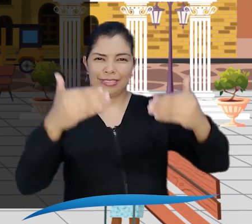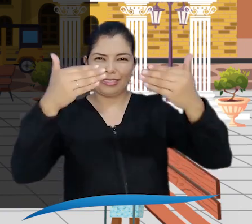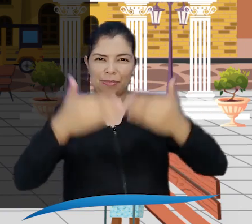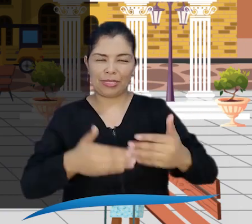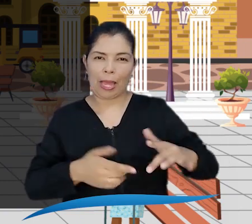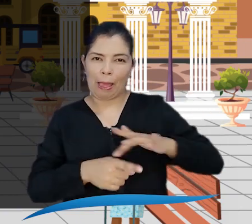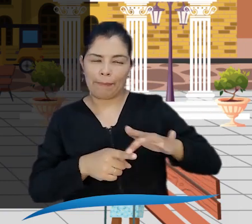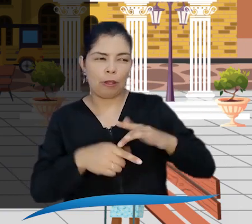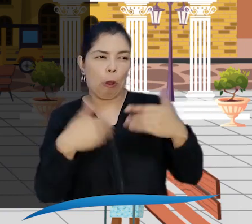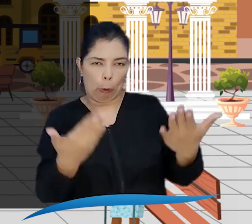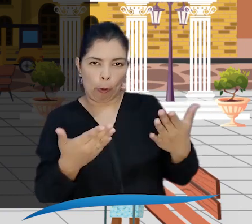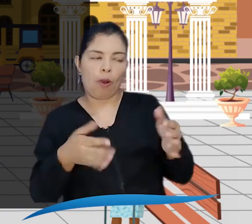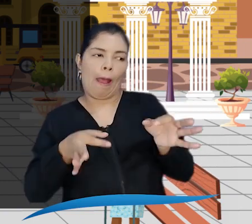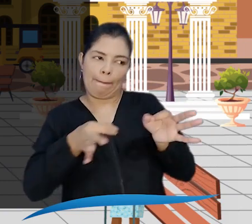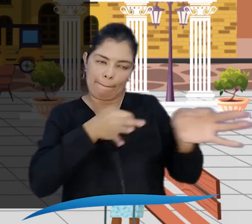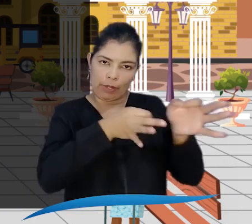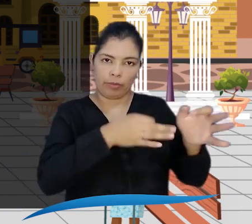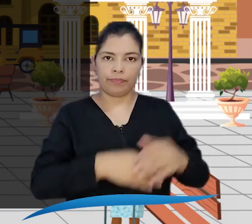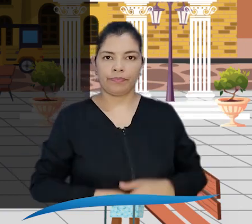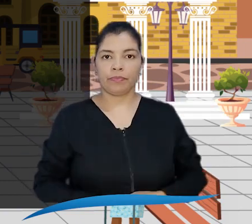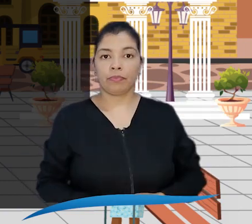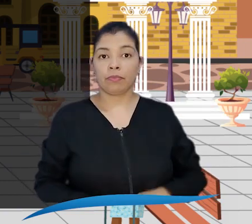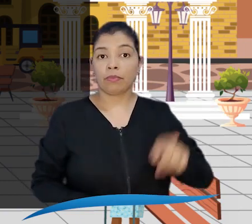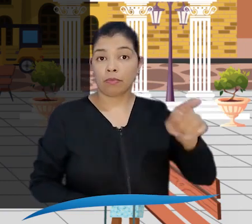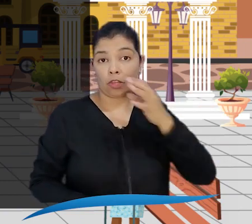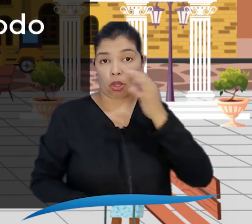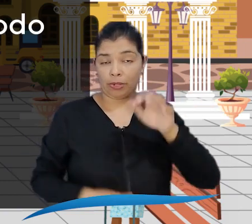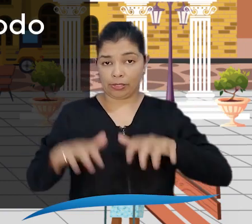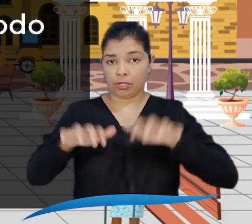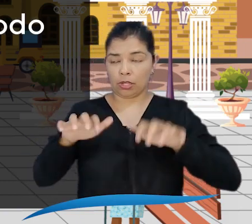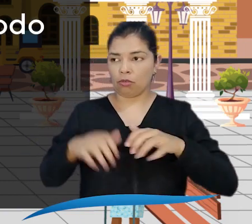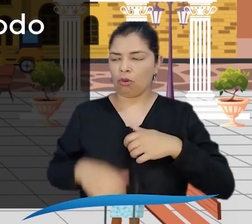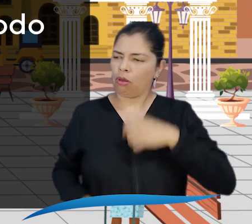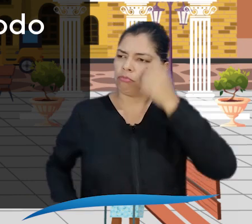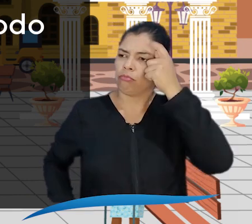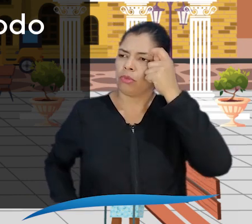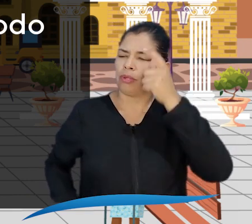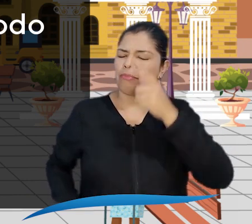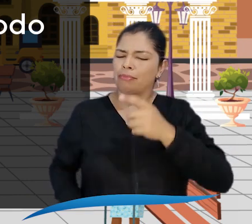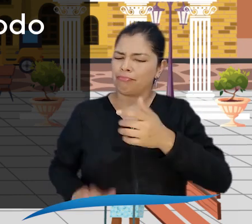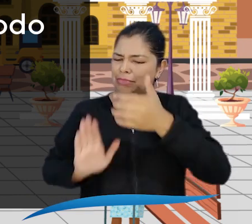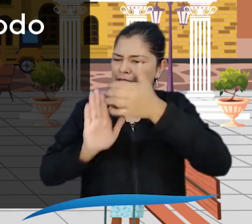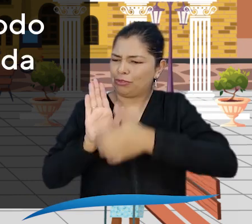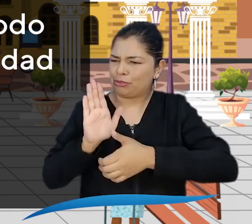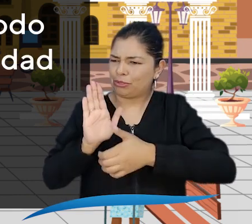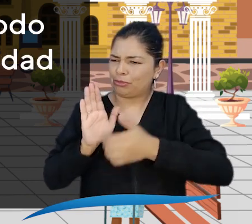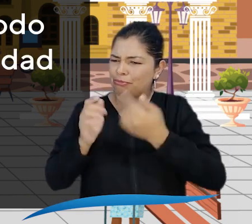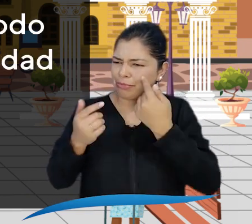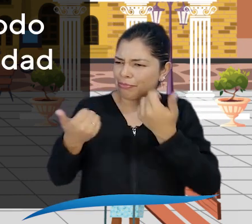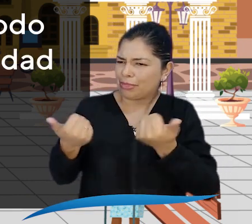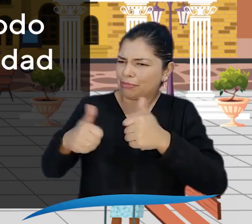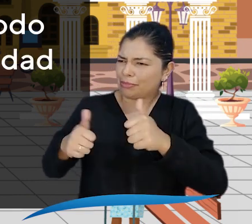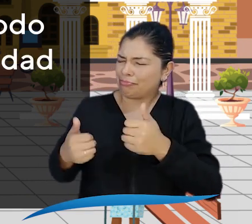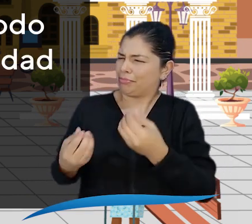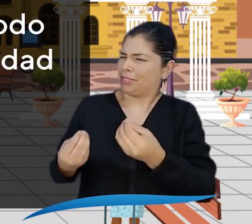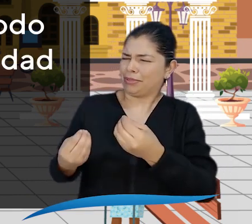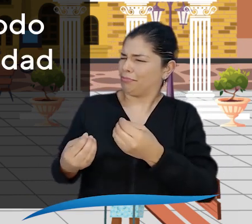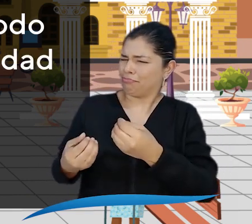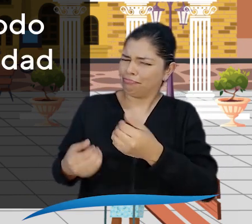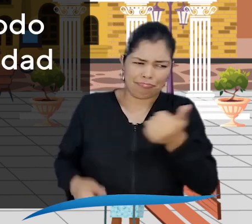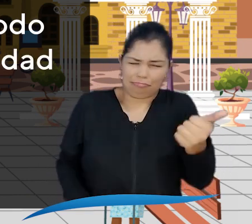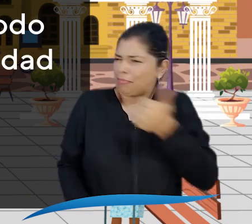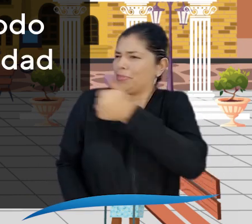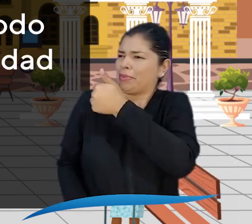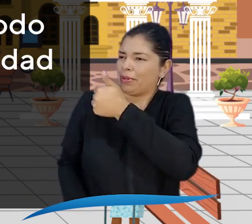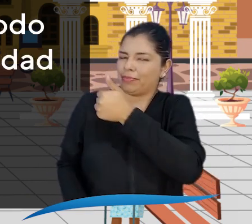el Sistema Nacional de Discapacidad. El secretario entiende el método que propone, pero piensa que no hay necesidad de diagnóstico porque todo está